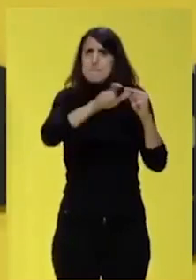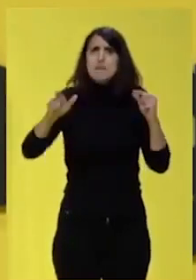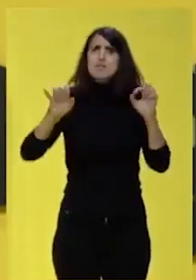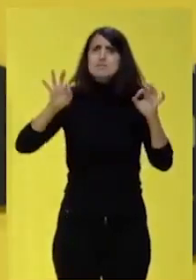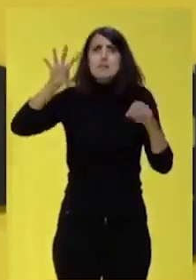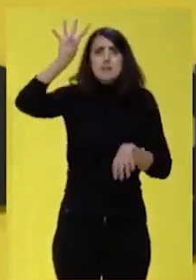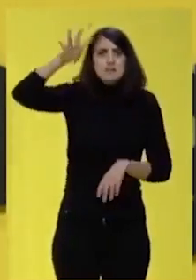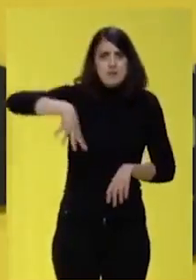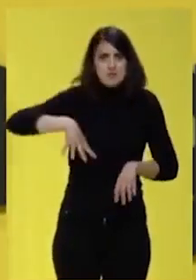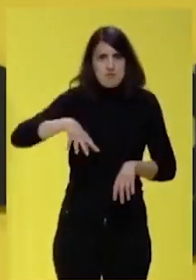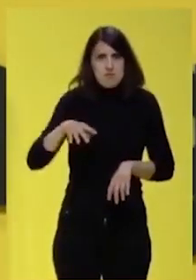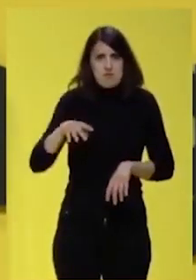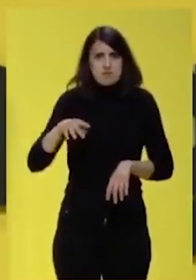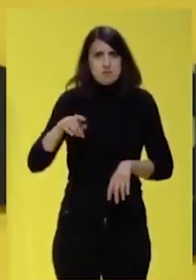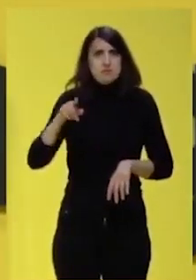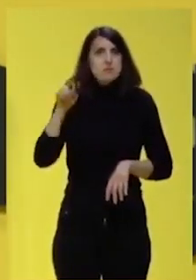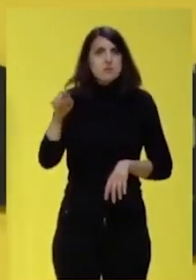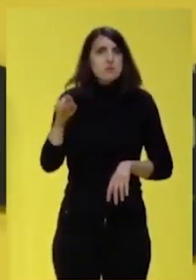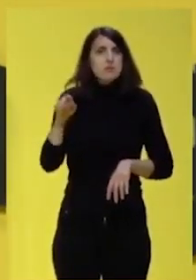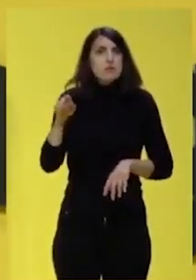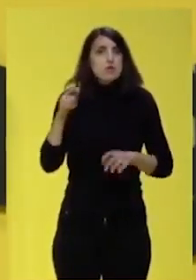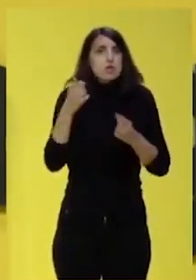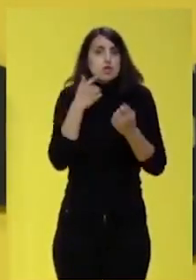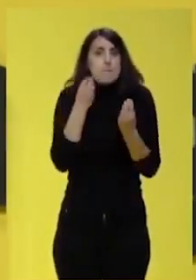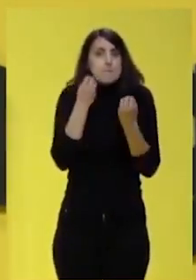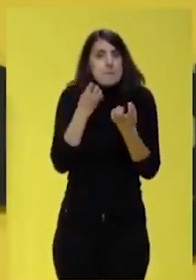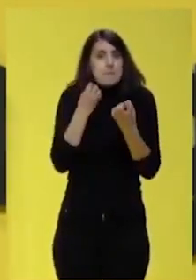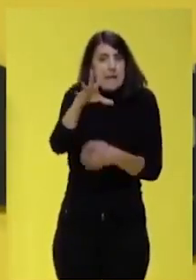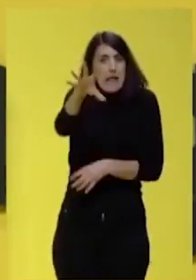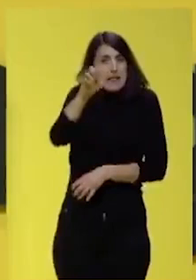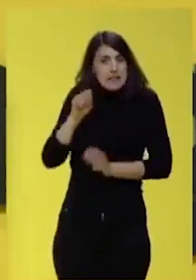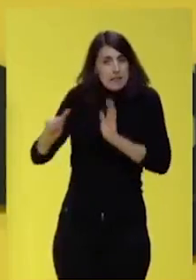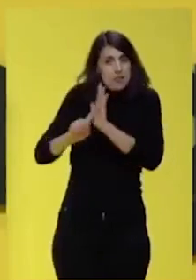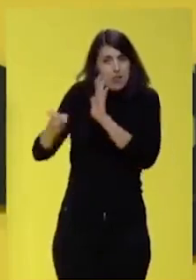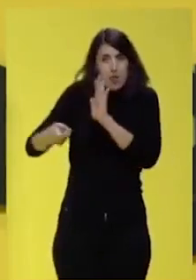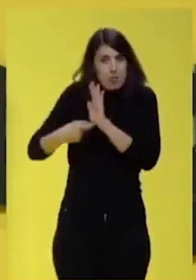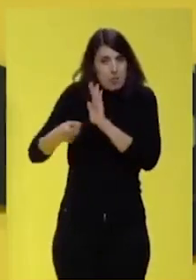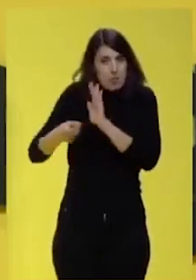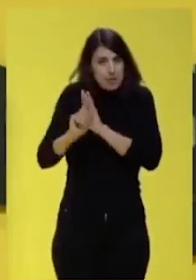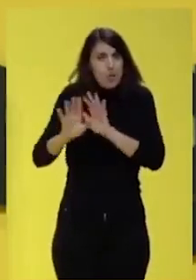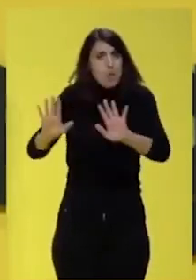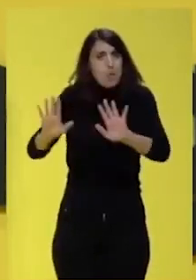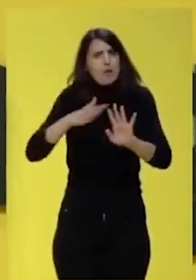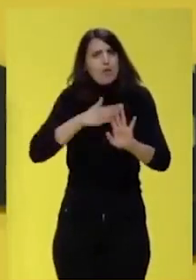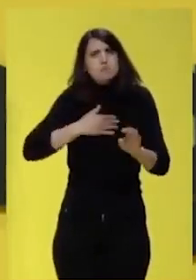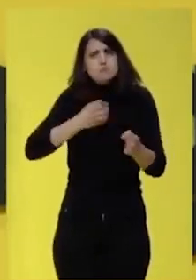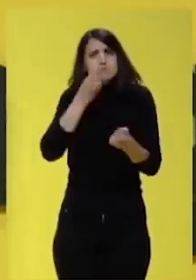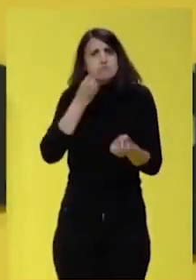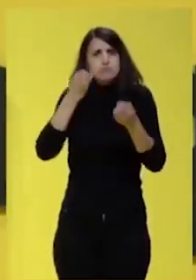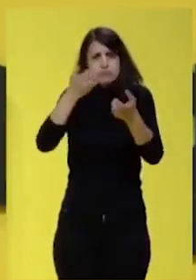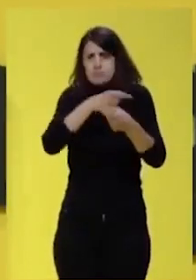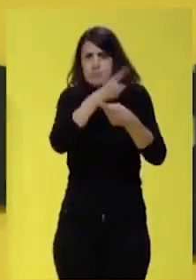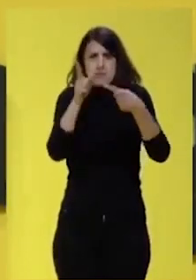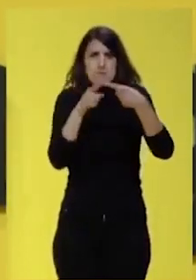Cataluña, que, si bien no lo he entendido del todo, sí que quiero transmitiros, como siempre hago, primer